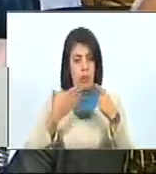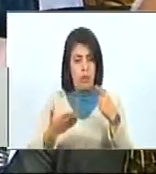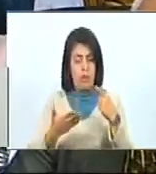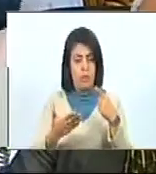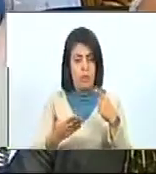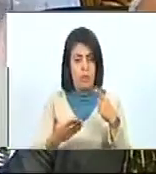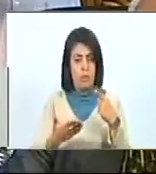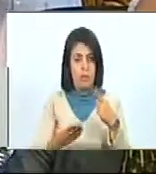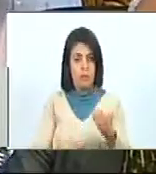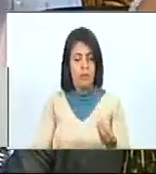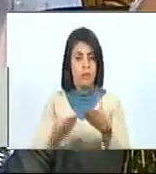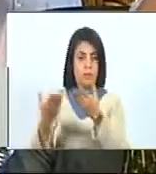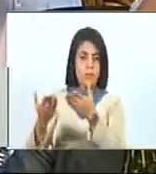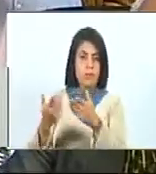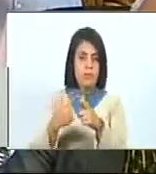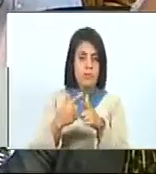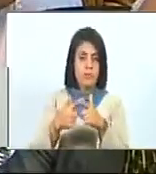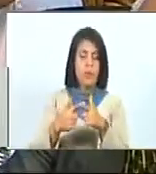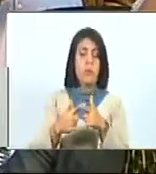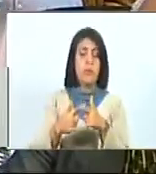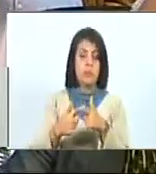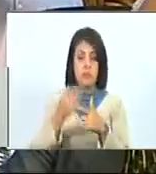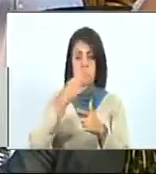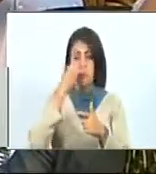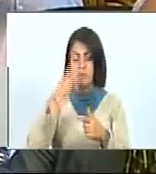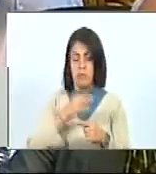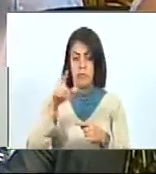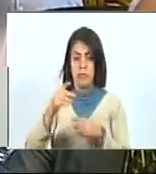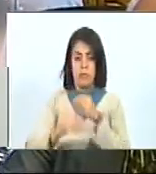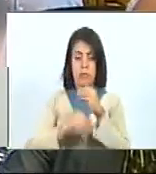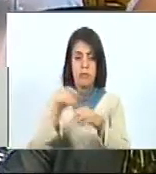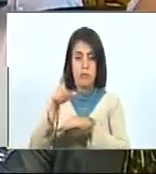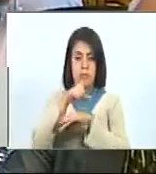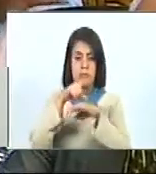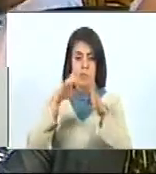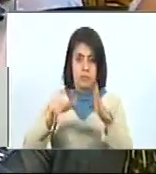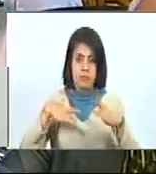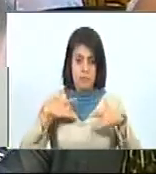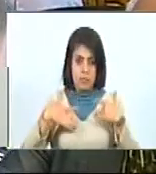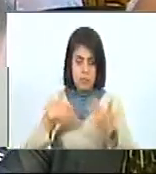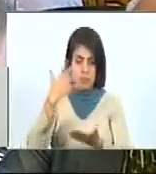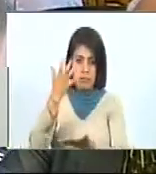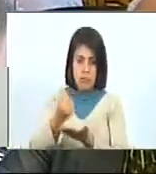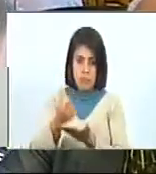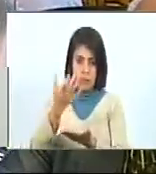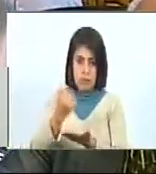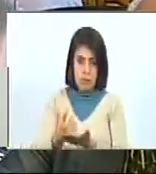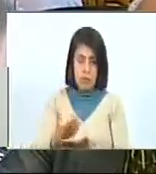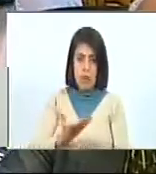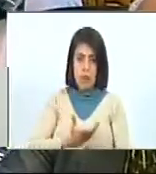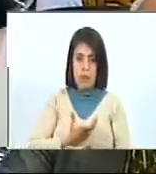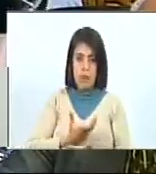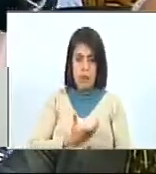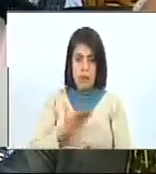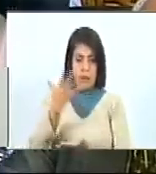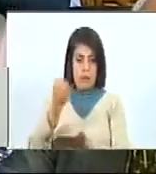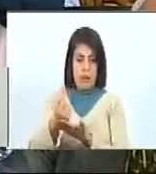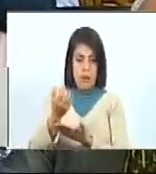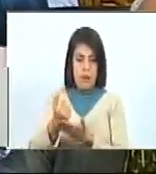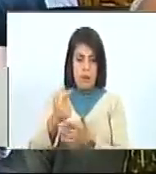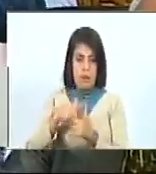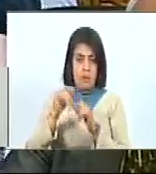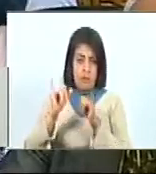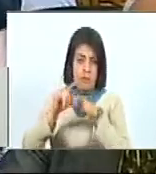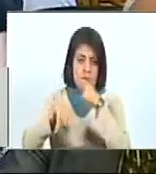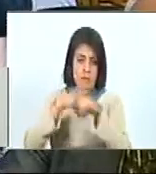enviar a los actos que con seguridad va a hacer el gobierno de Monaga, la alcaldía de Maturín, el